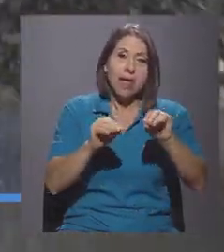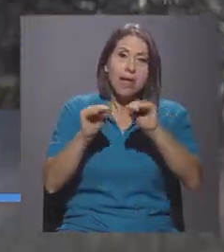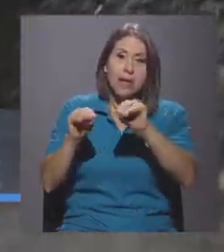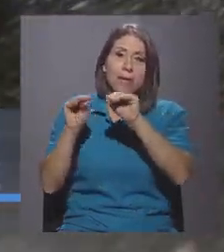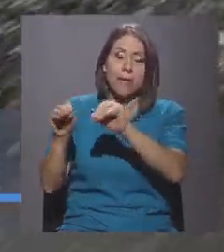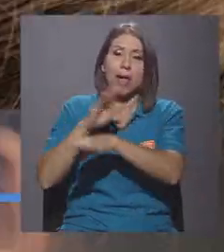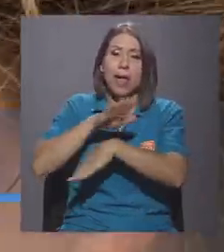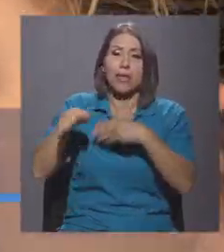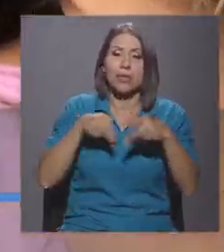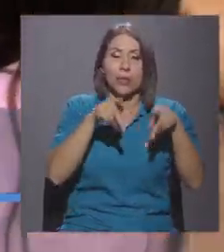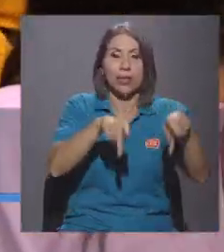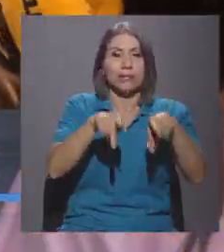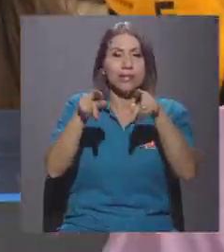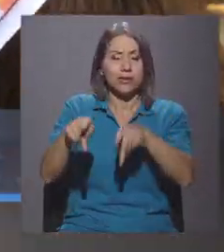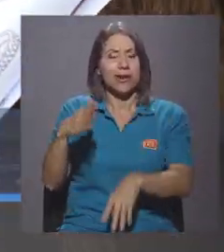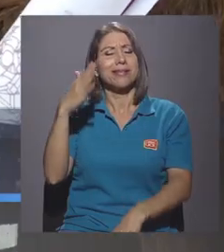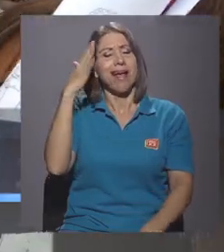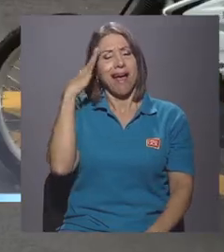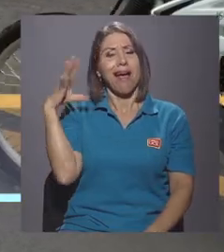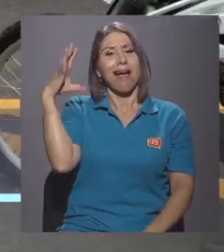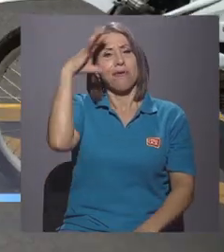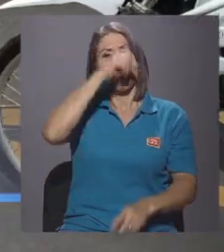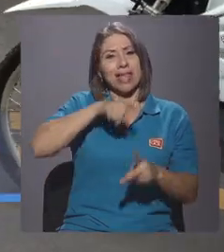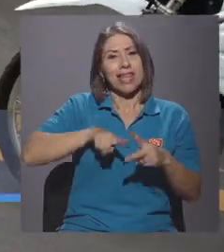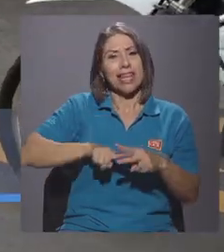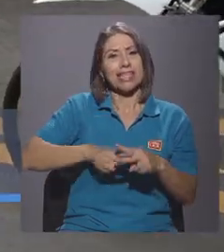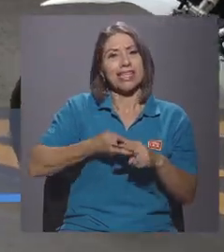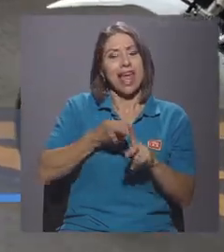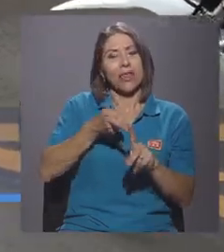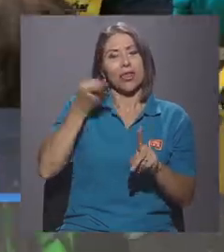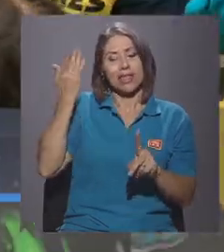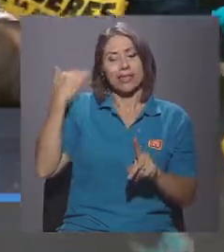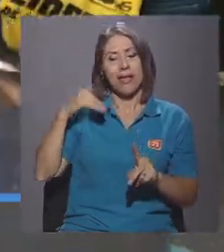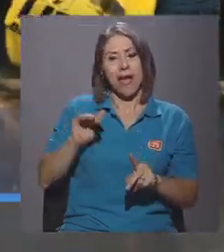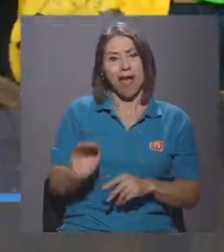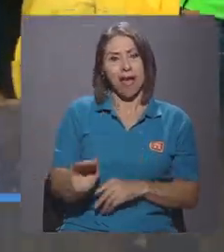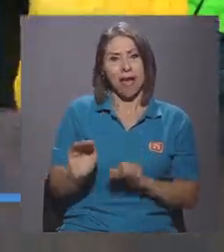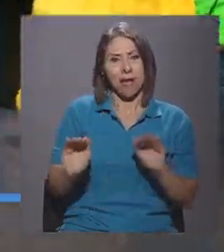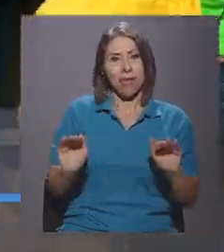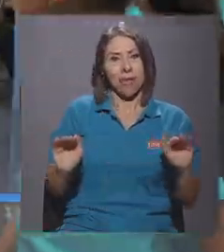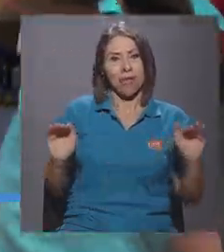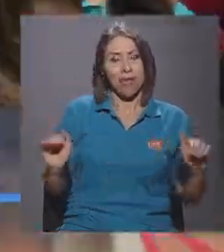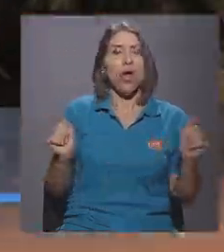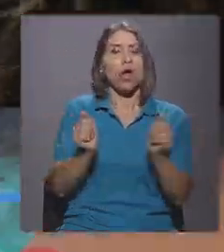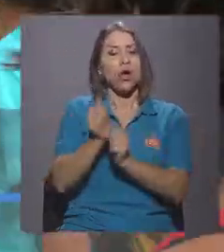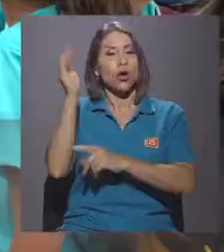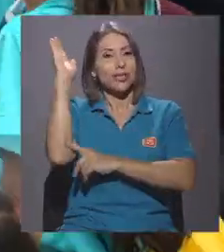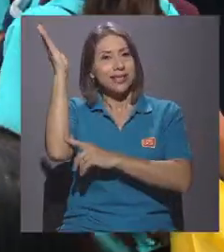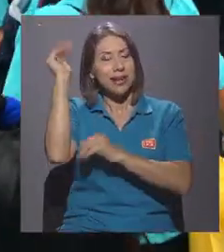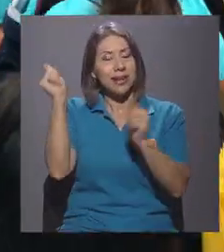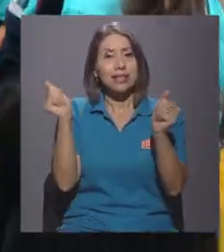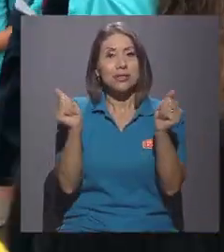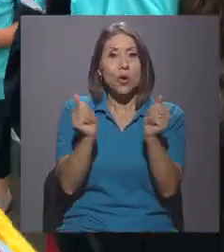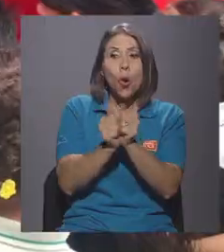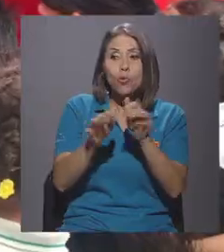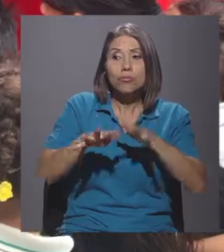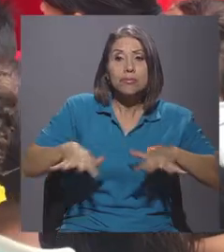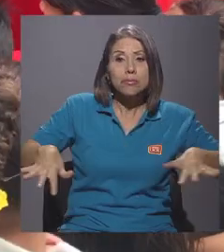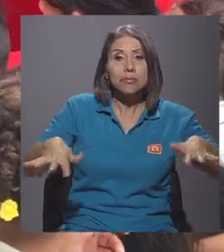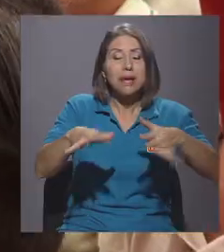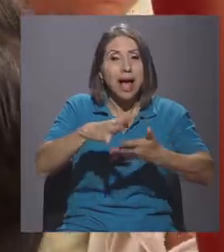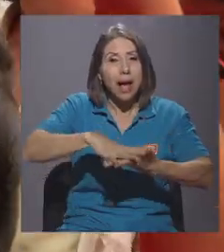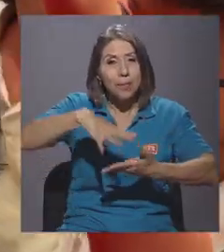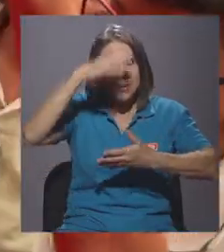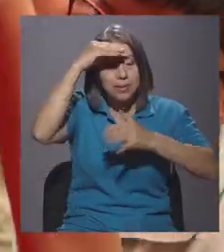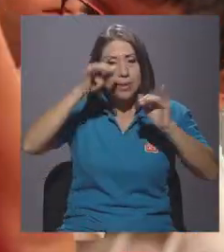ciudadanía, iniciando con la niñez. A través de charlas interactivas y un espacio para aprender jugando, la